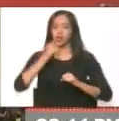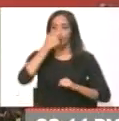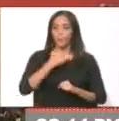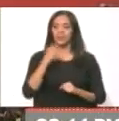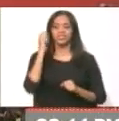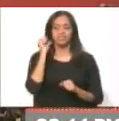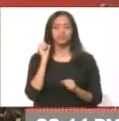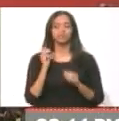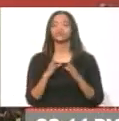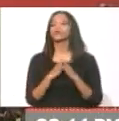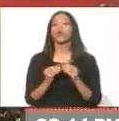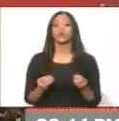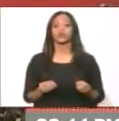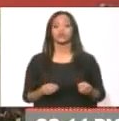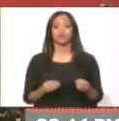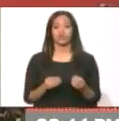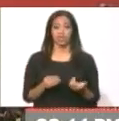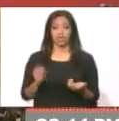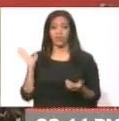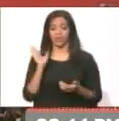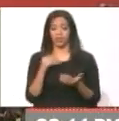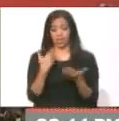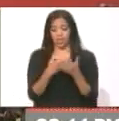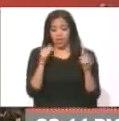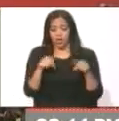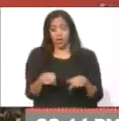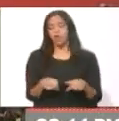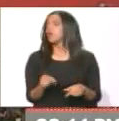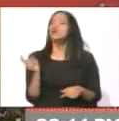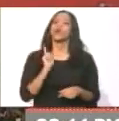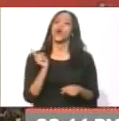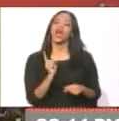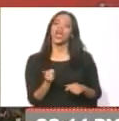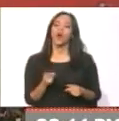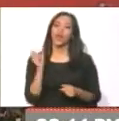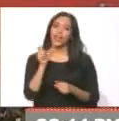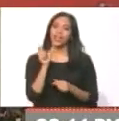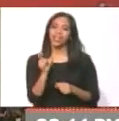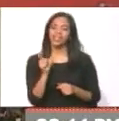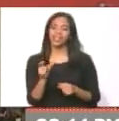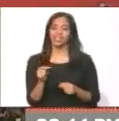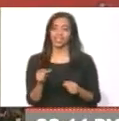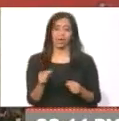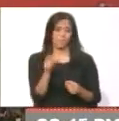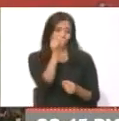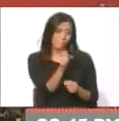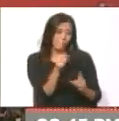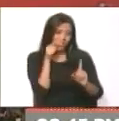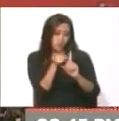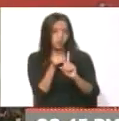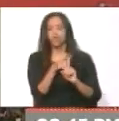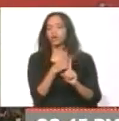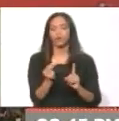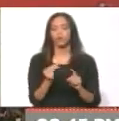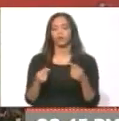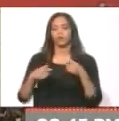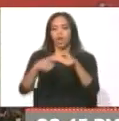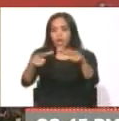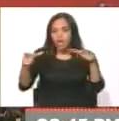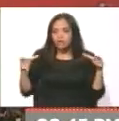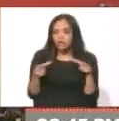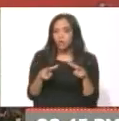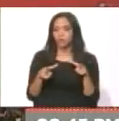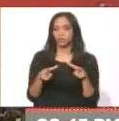Como lo hemos venido haciendo hasta ahora. No es una crítica a nadie en particular, sino al contexto. A la derecha no le creamos, pero... No joda, pero